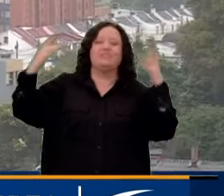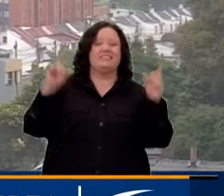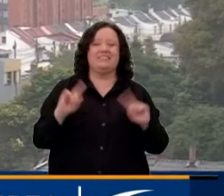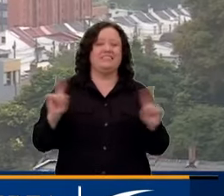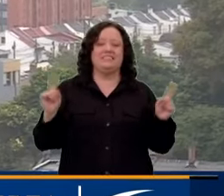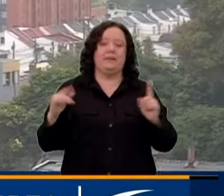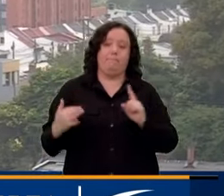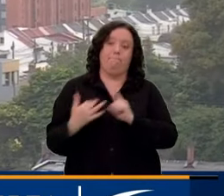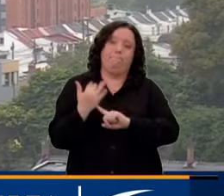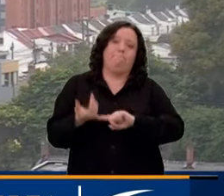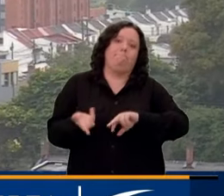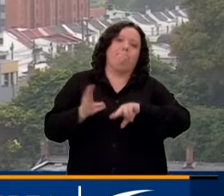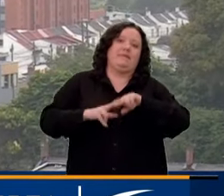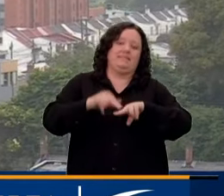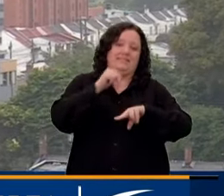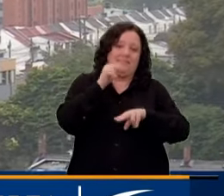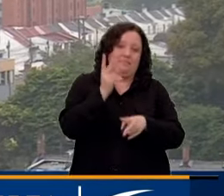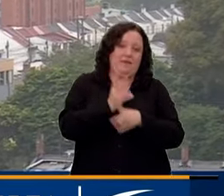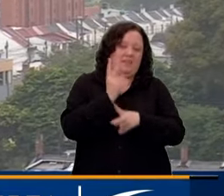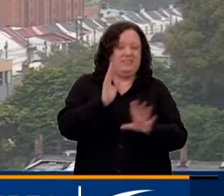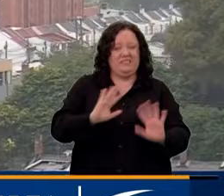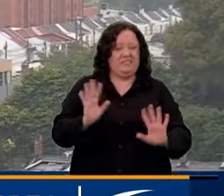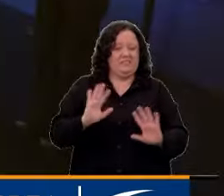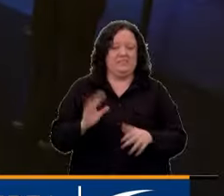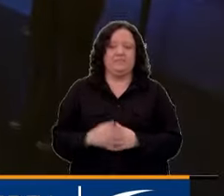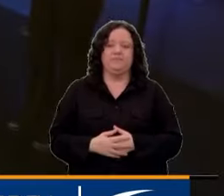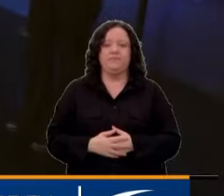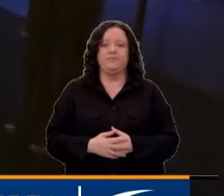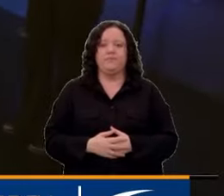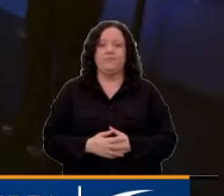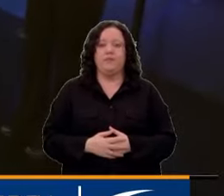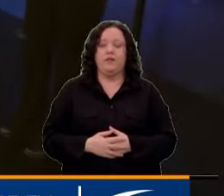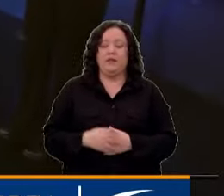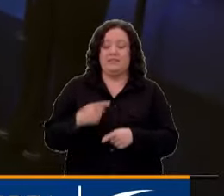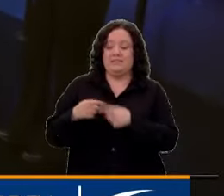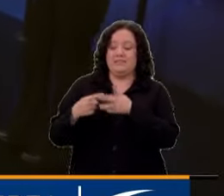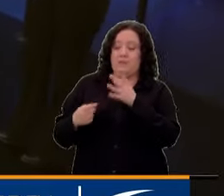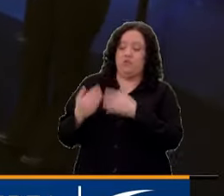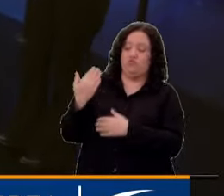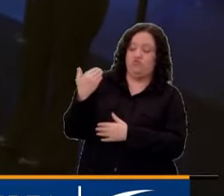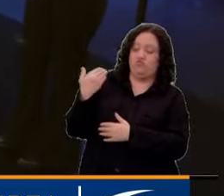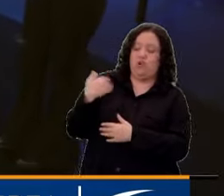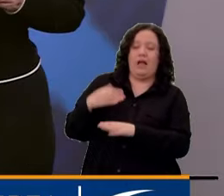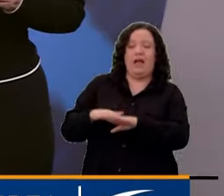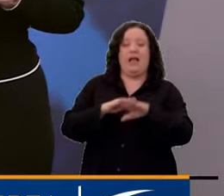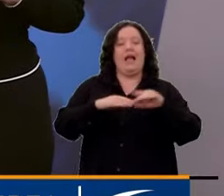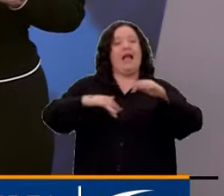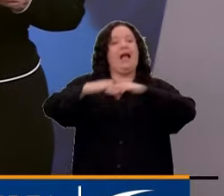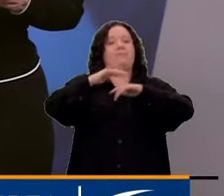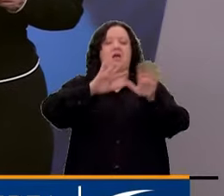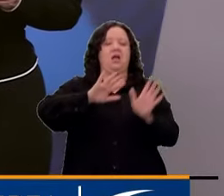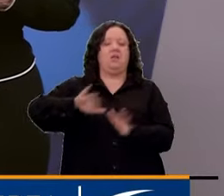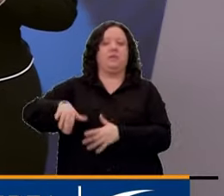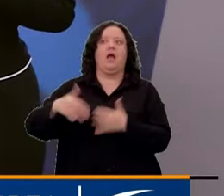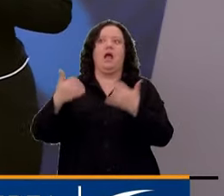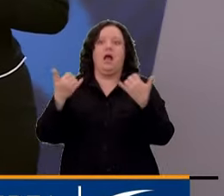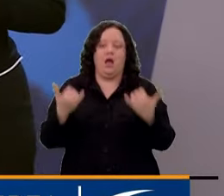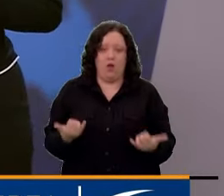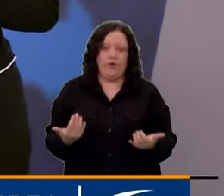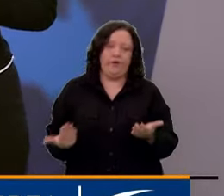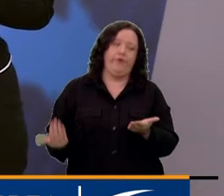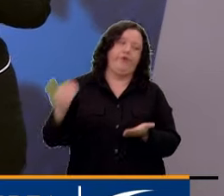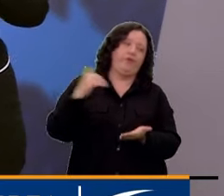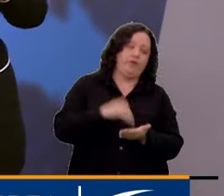vulnerabilidad o su riesgo ante esta contaminación. Hace unas pocas semanas se levantó la alerta ambiental. Sabemos que ahora se